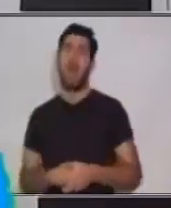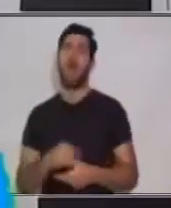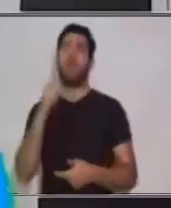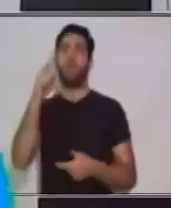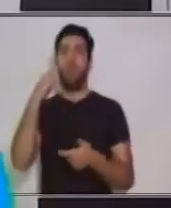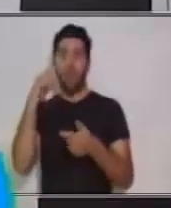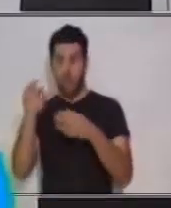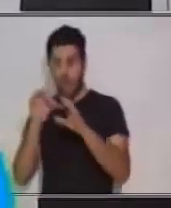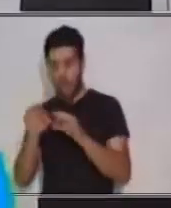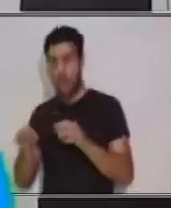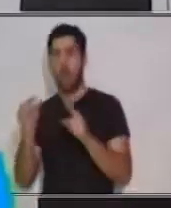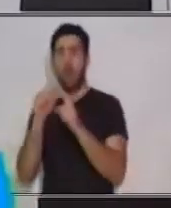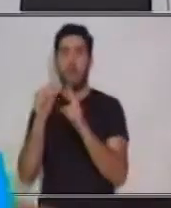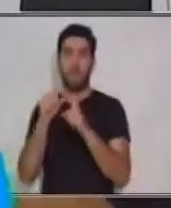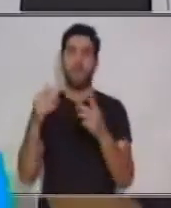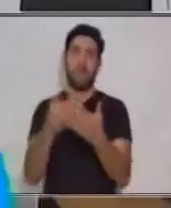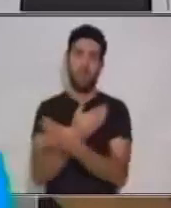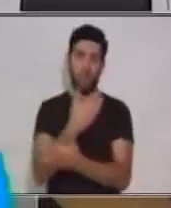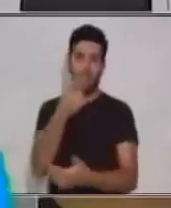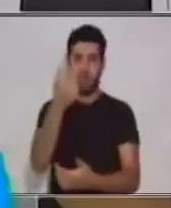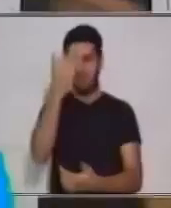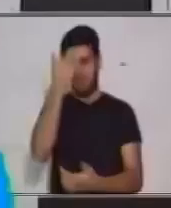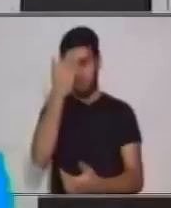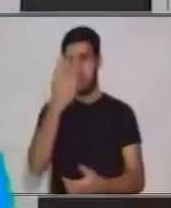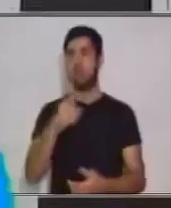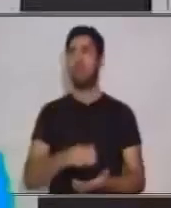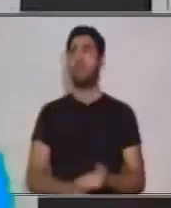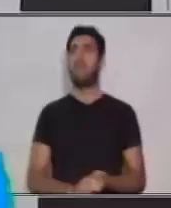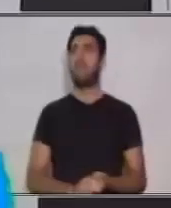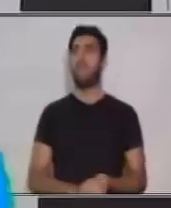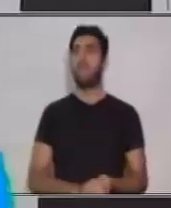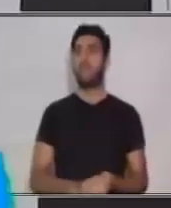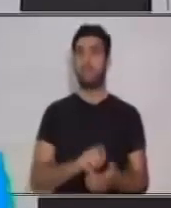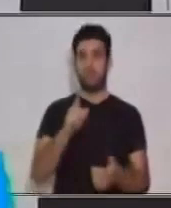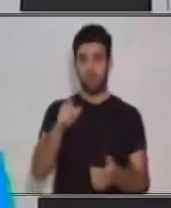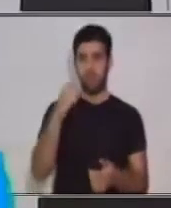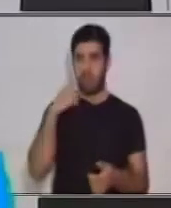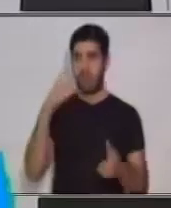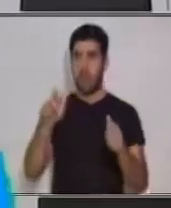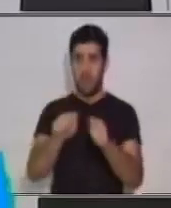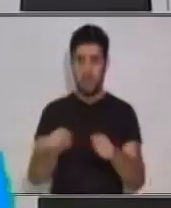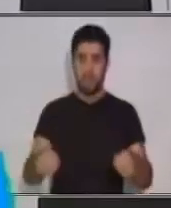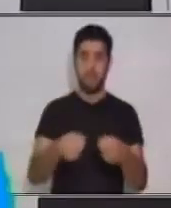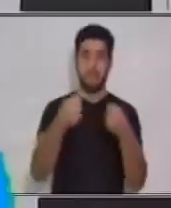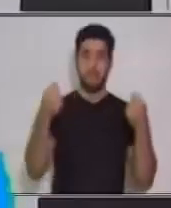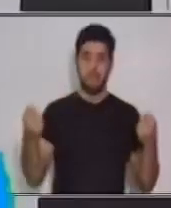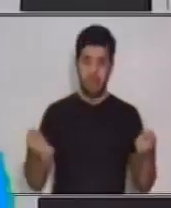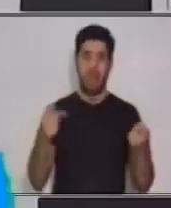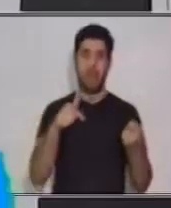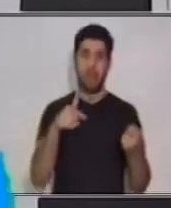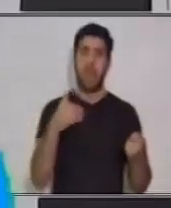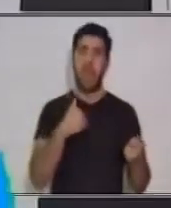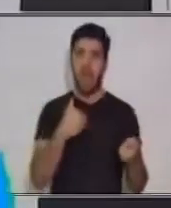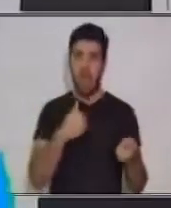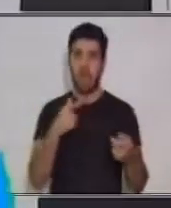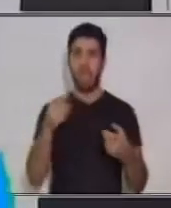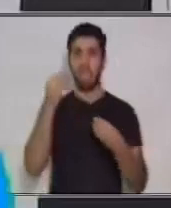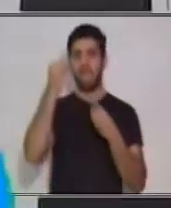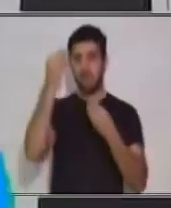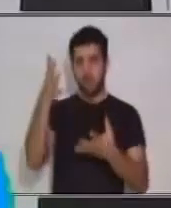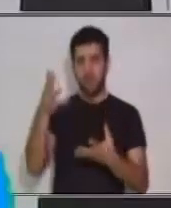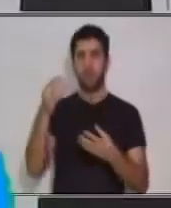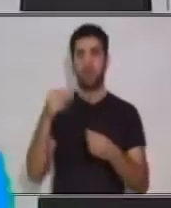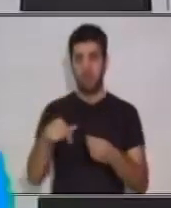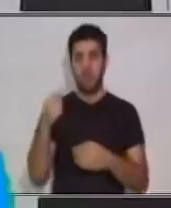conocer nuevas palabras. En los periódicos. ¿Has visto que en los periódicos también hay publicaciones de información que es